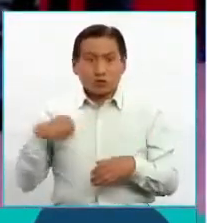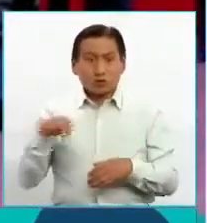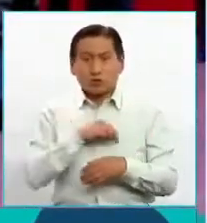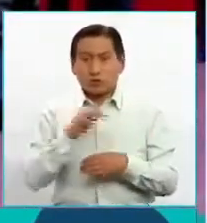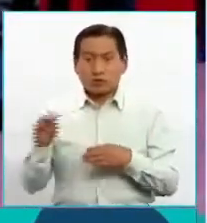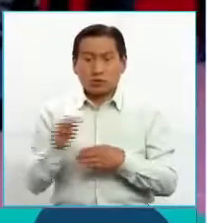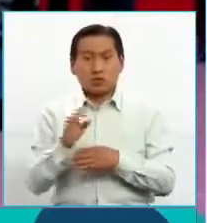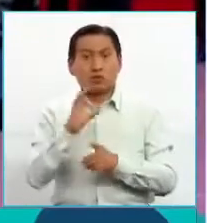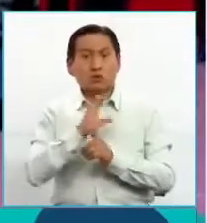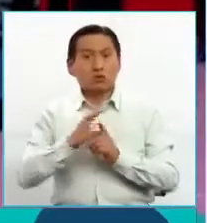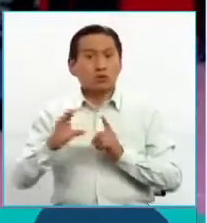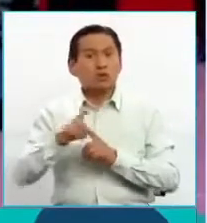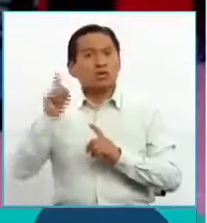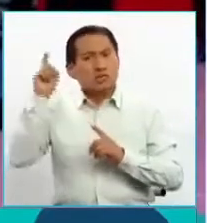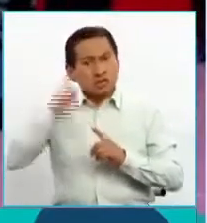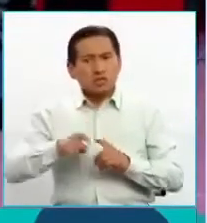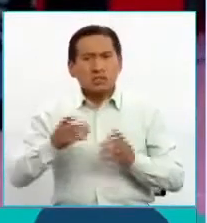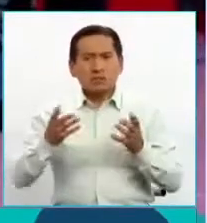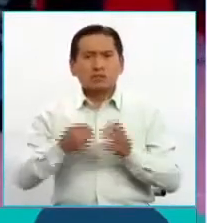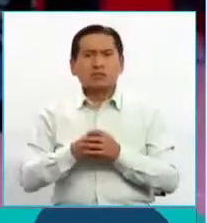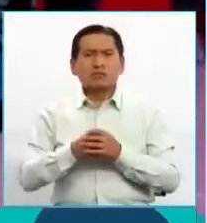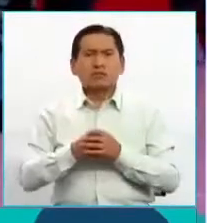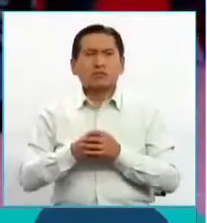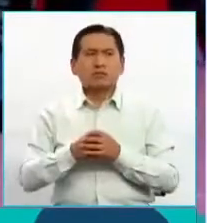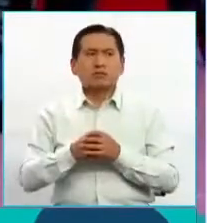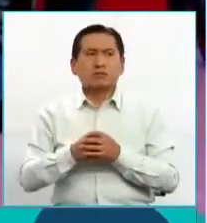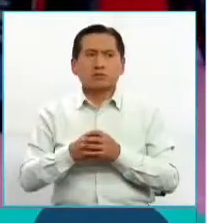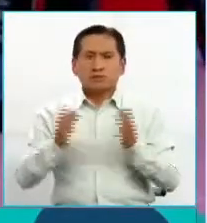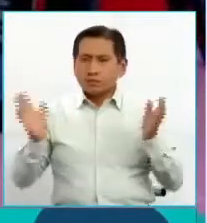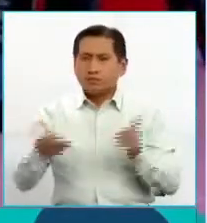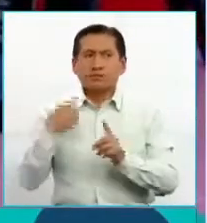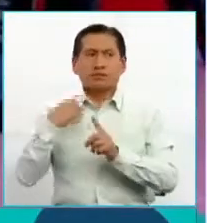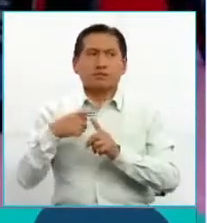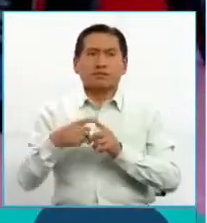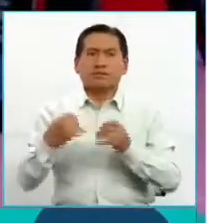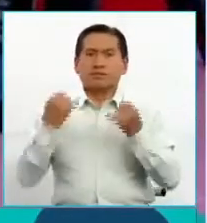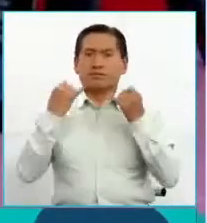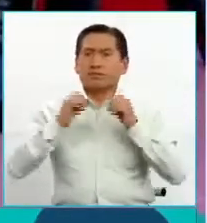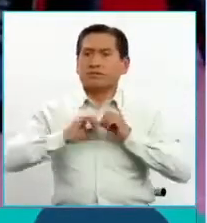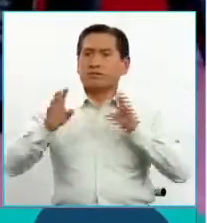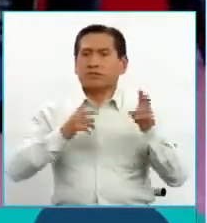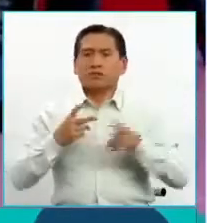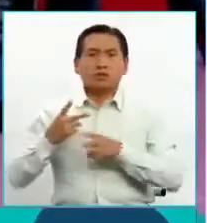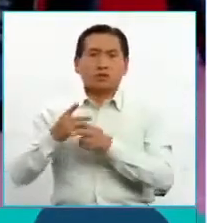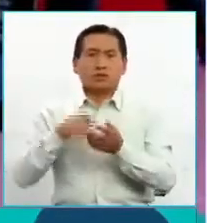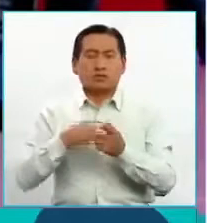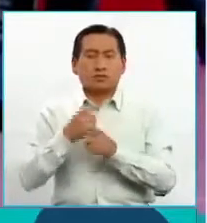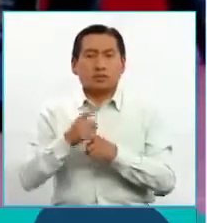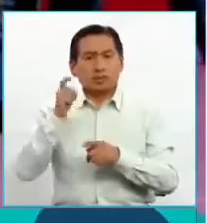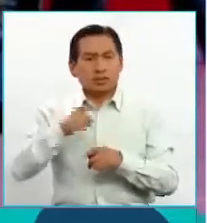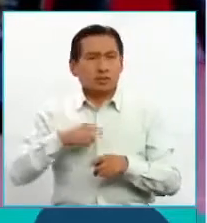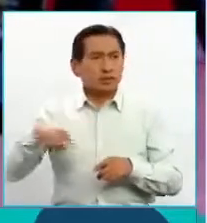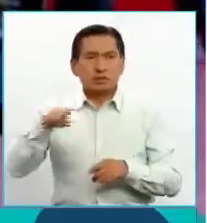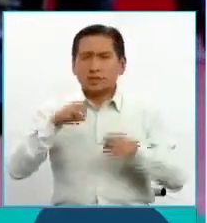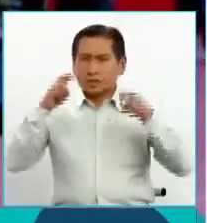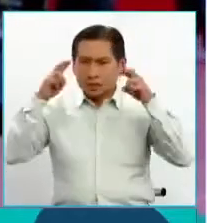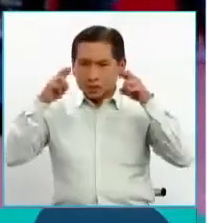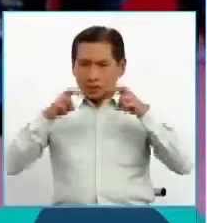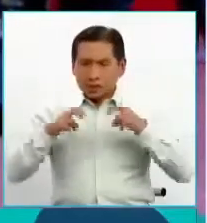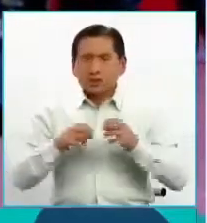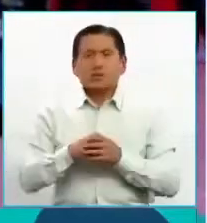Cultura tenemos que hacer, aparte de promocionar, difundir, proteger, nosotros tenemos que hacer investigación,